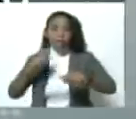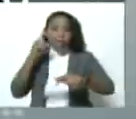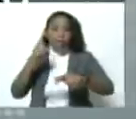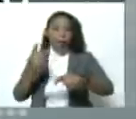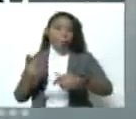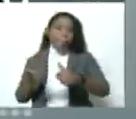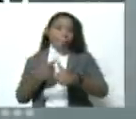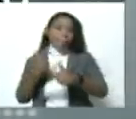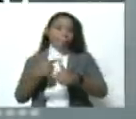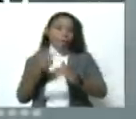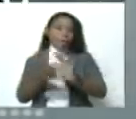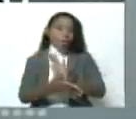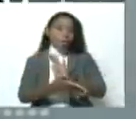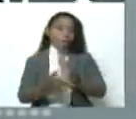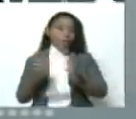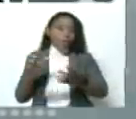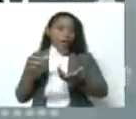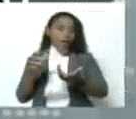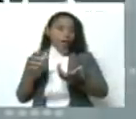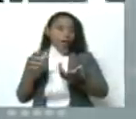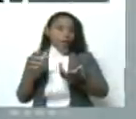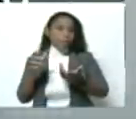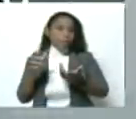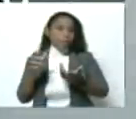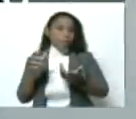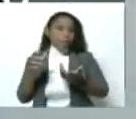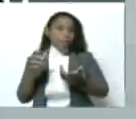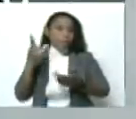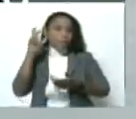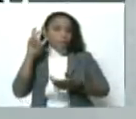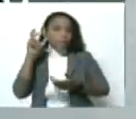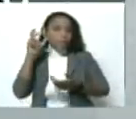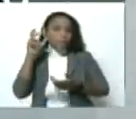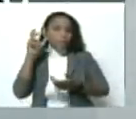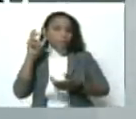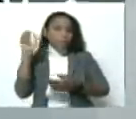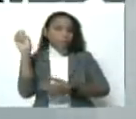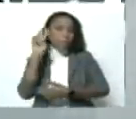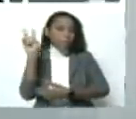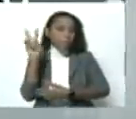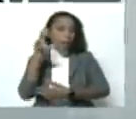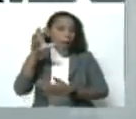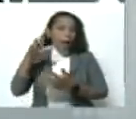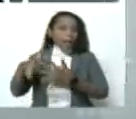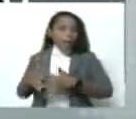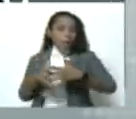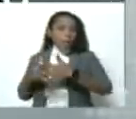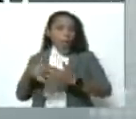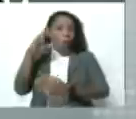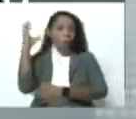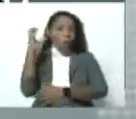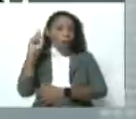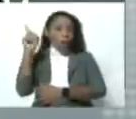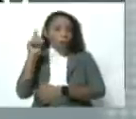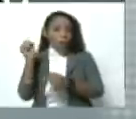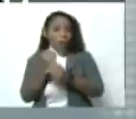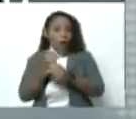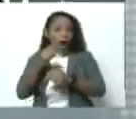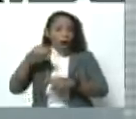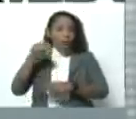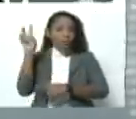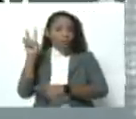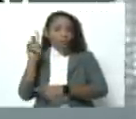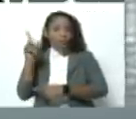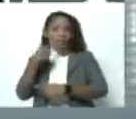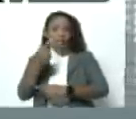principal de los principales de Estados Unidos, que son de Venezuela, que son Estados Unidos y Colombia, y su operador en Venezuela, al respecto